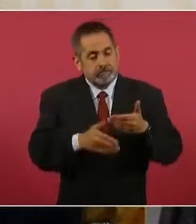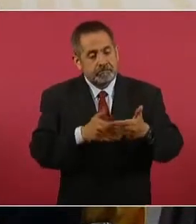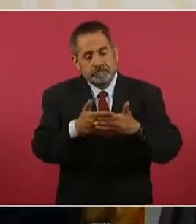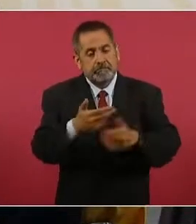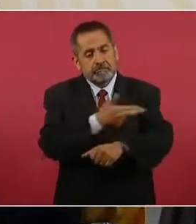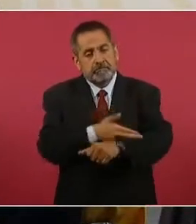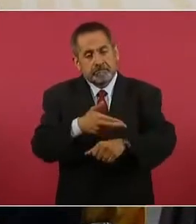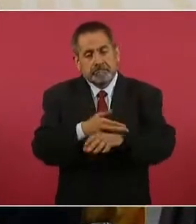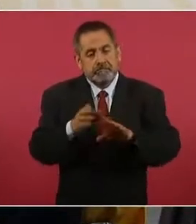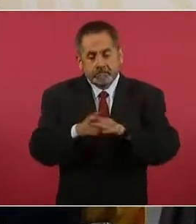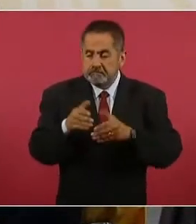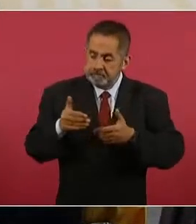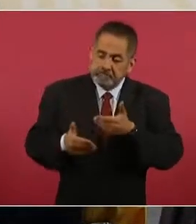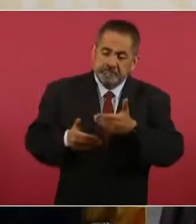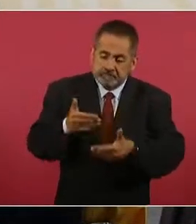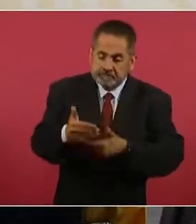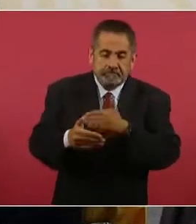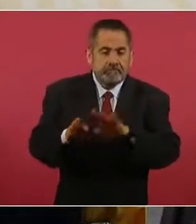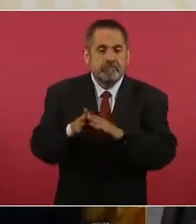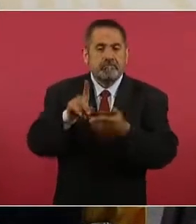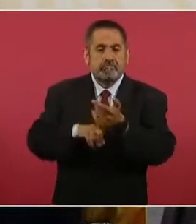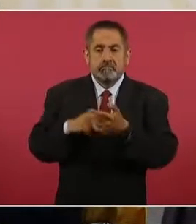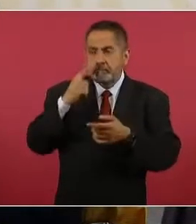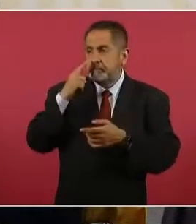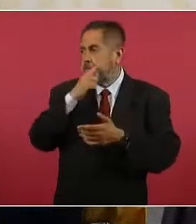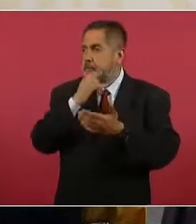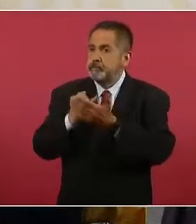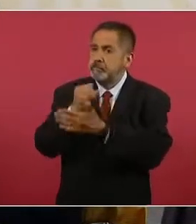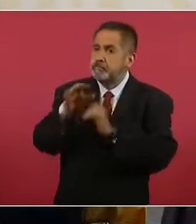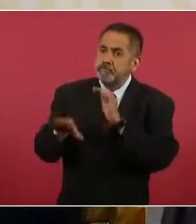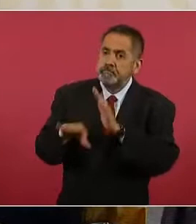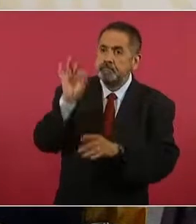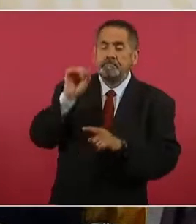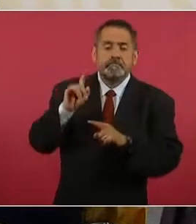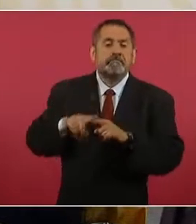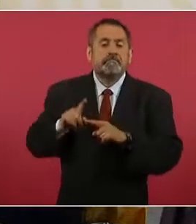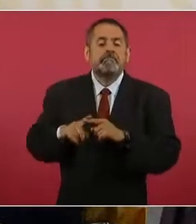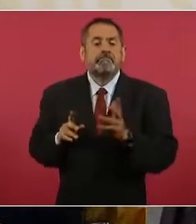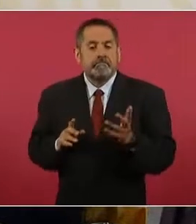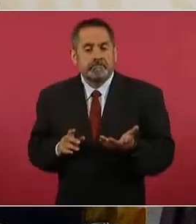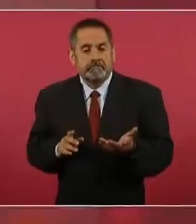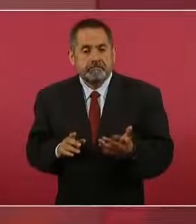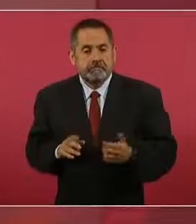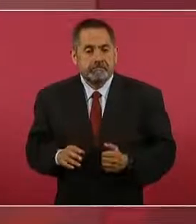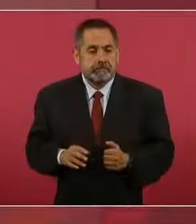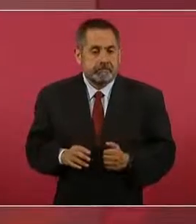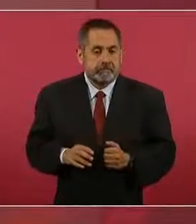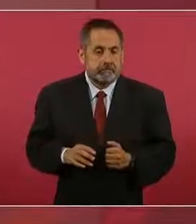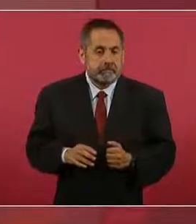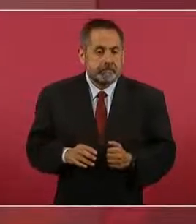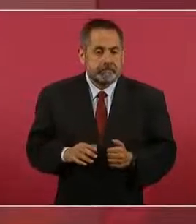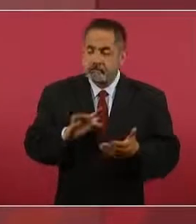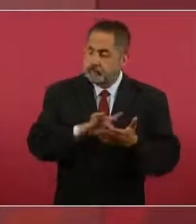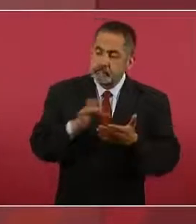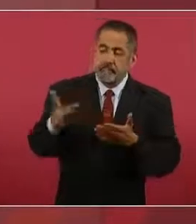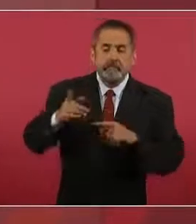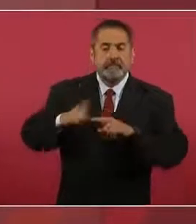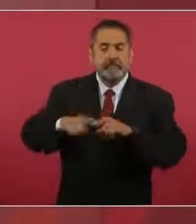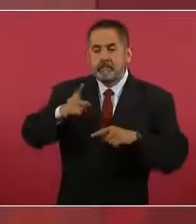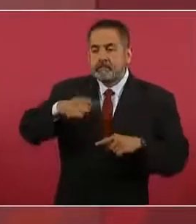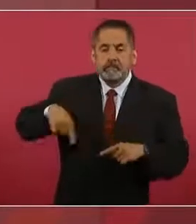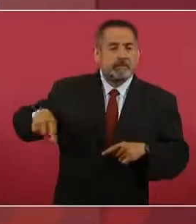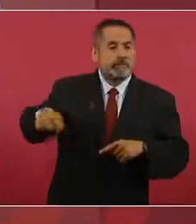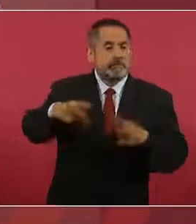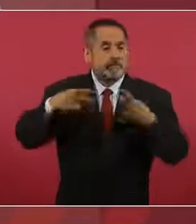hemos logrado en materia democrática se deben al